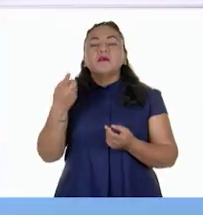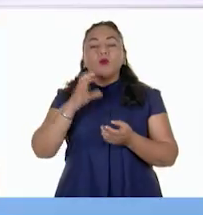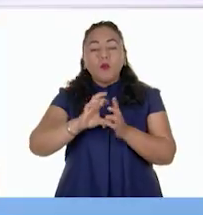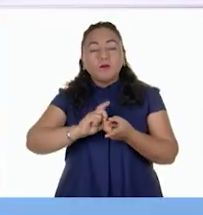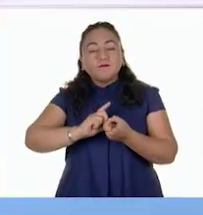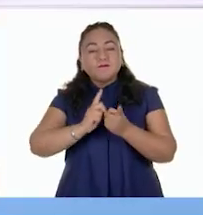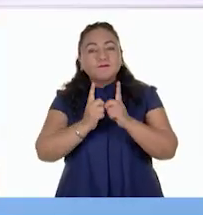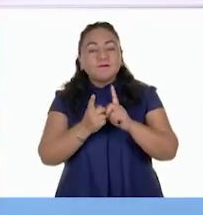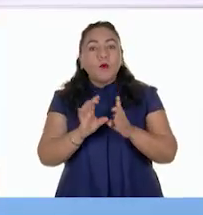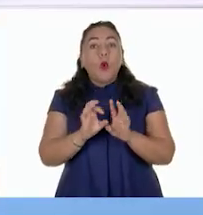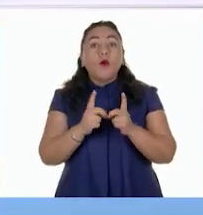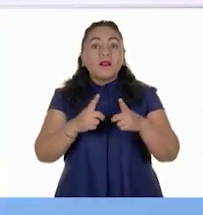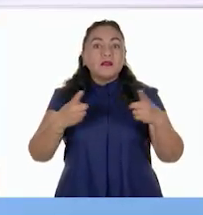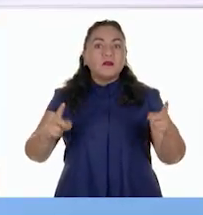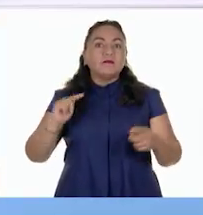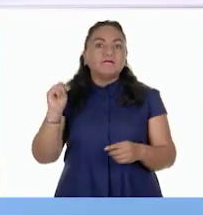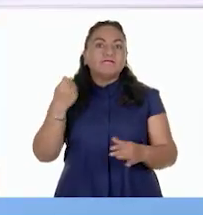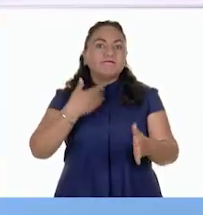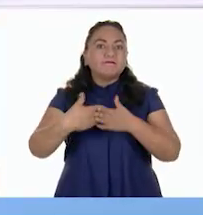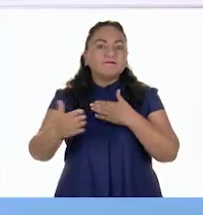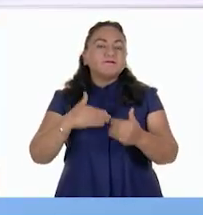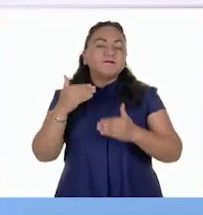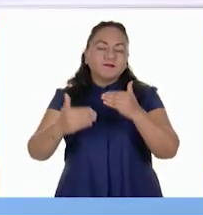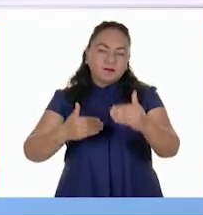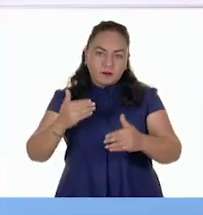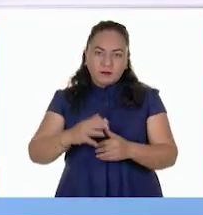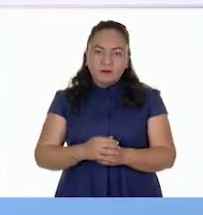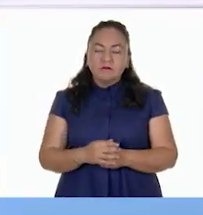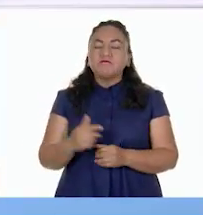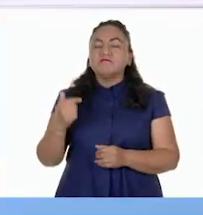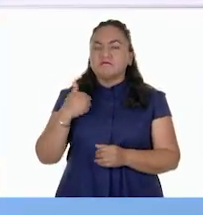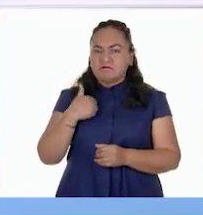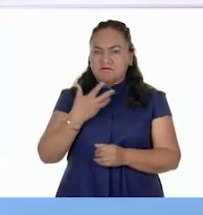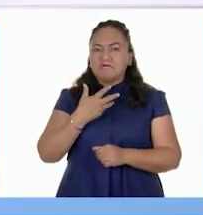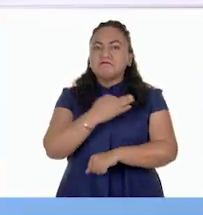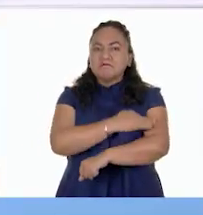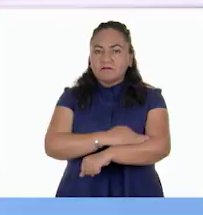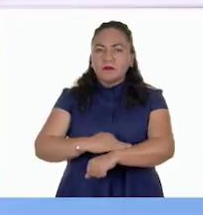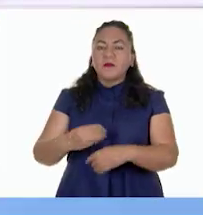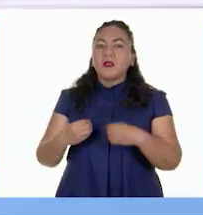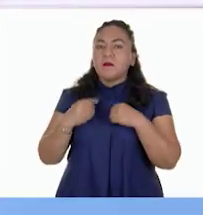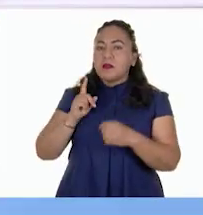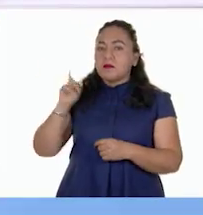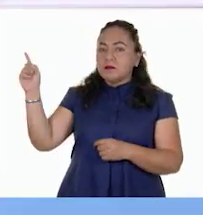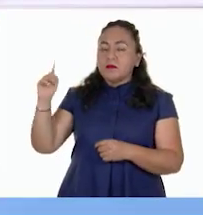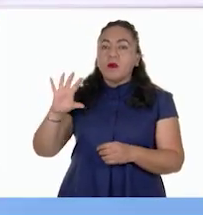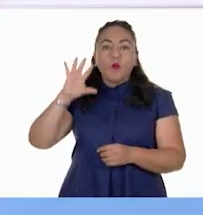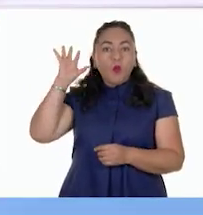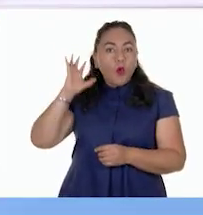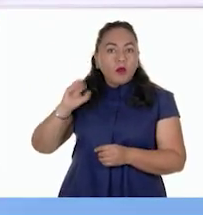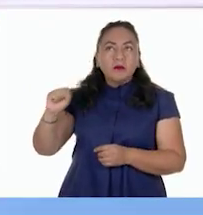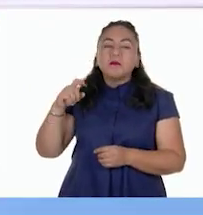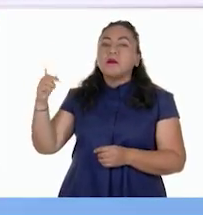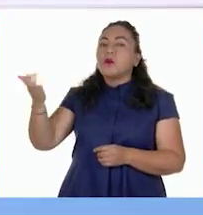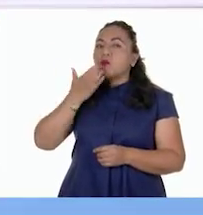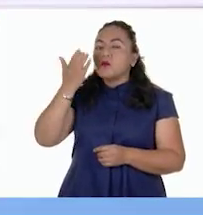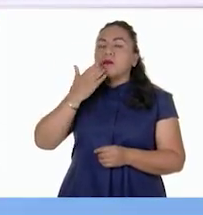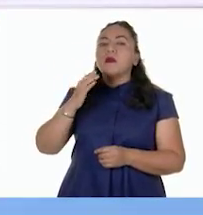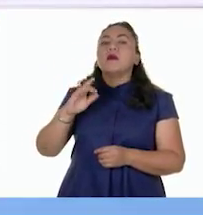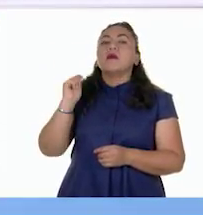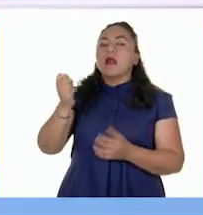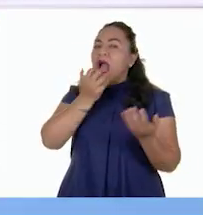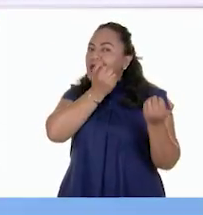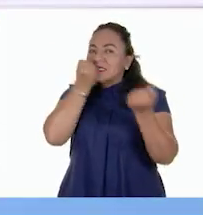Profesor, yo quiero comentar que tengo unos familiares que viven en Morelos y se dedican a sembrar caña de azúcar.